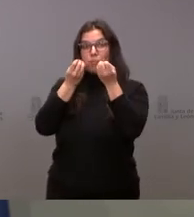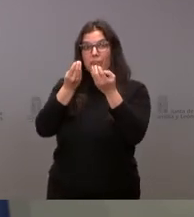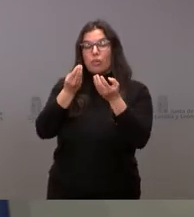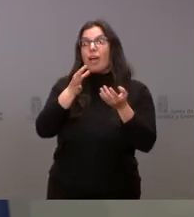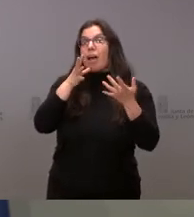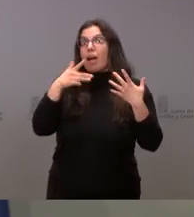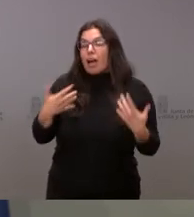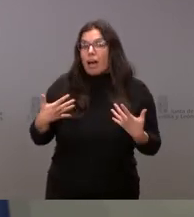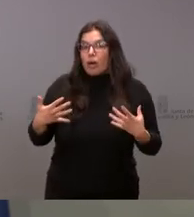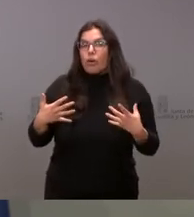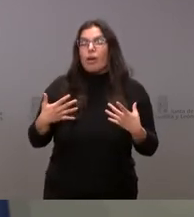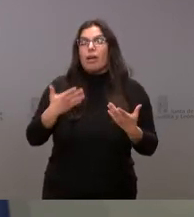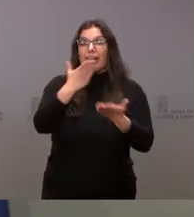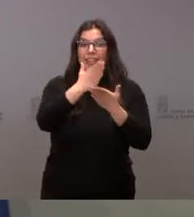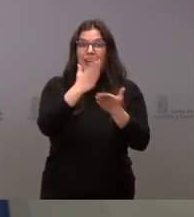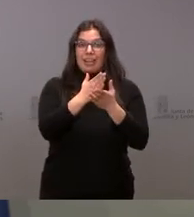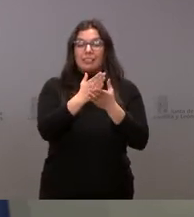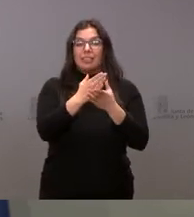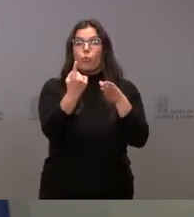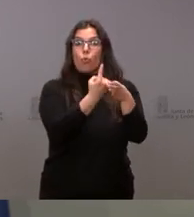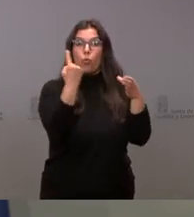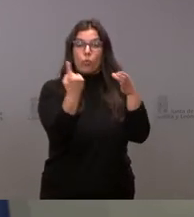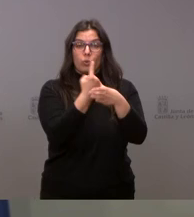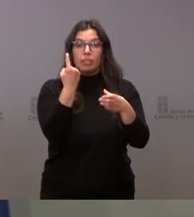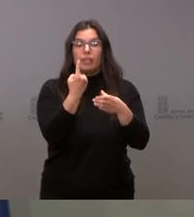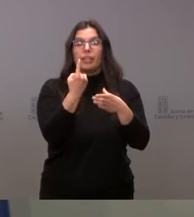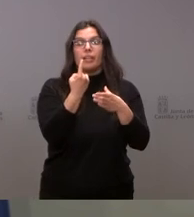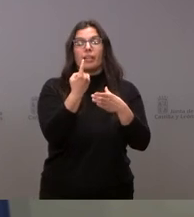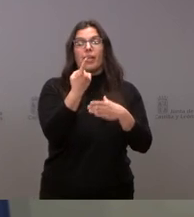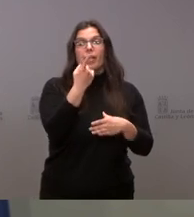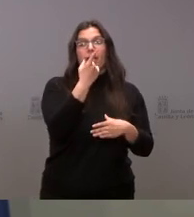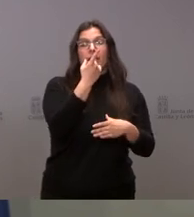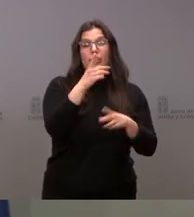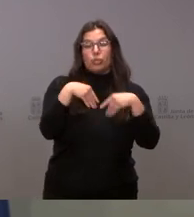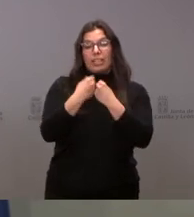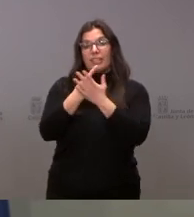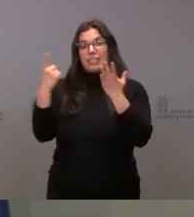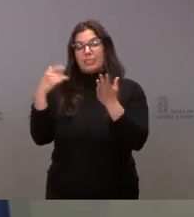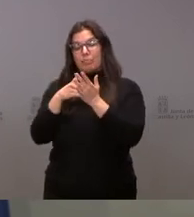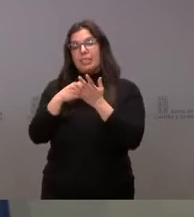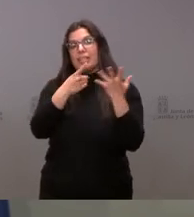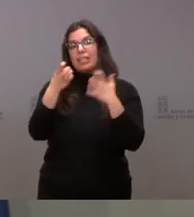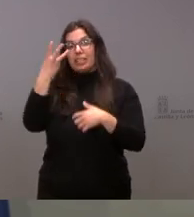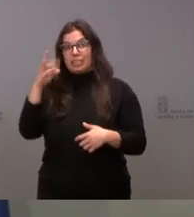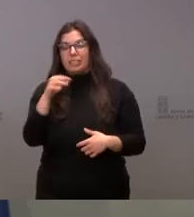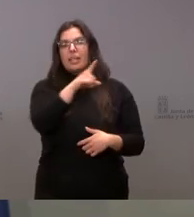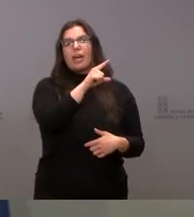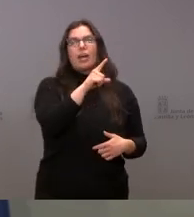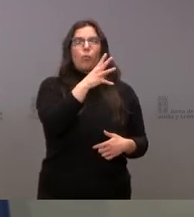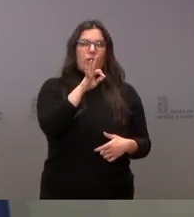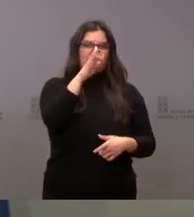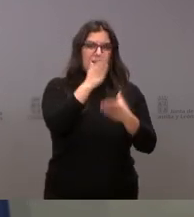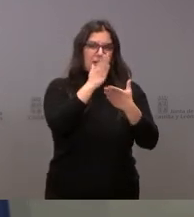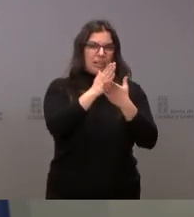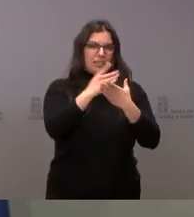cuarentenadas 100 aulas de un total de 16.630 que tenemos en nuestra comunidad autónoma,